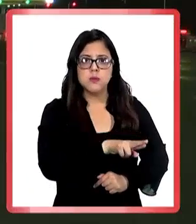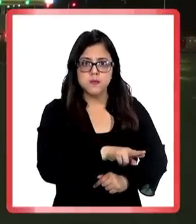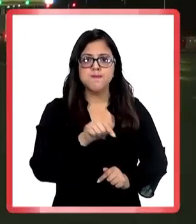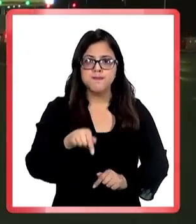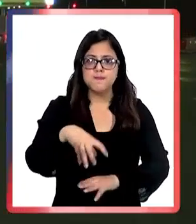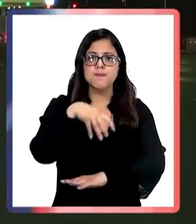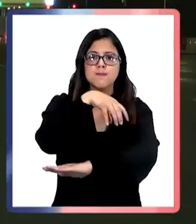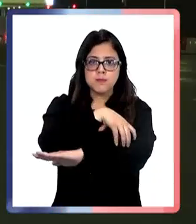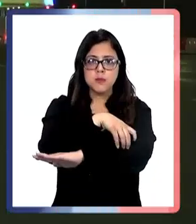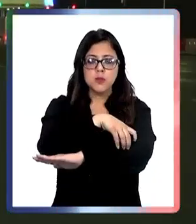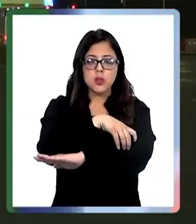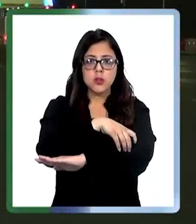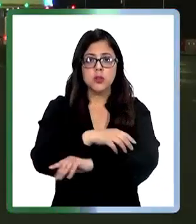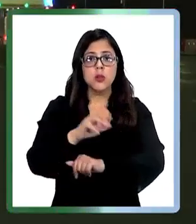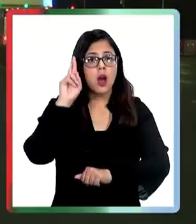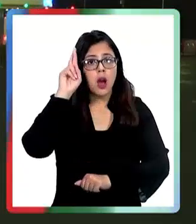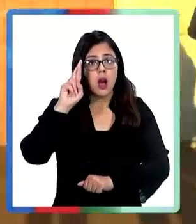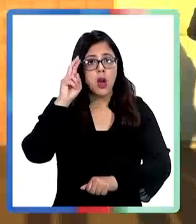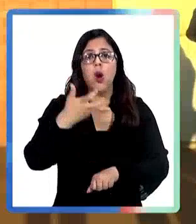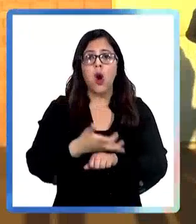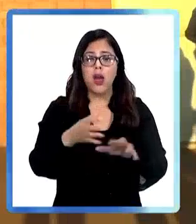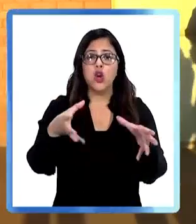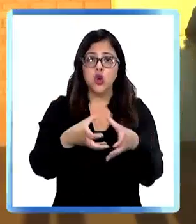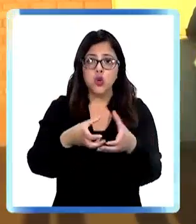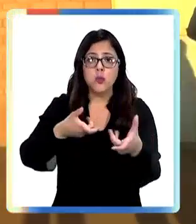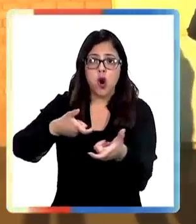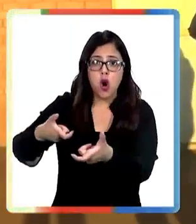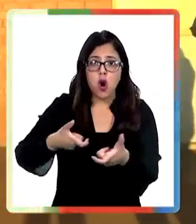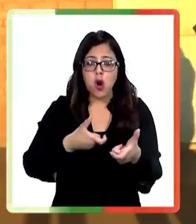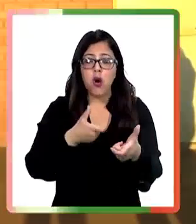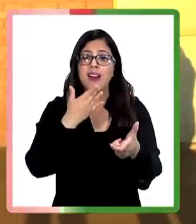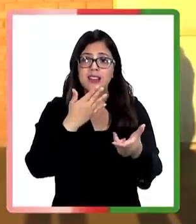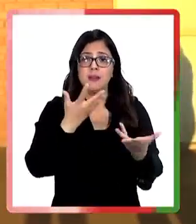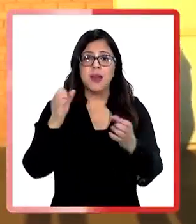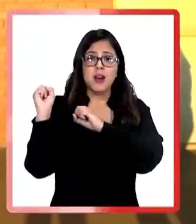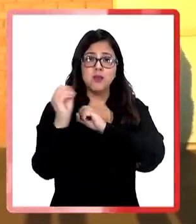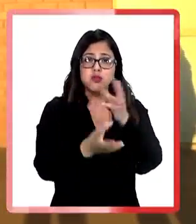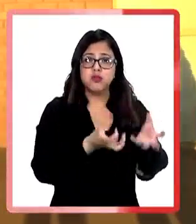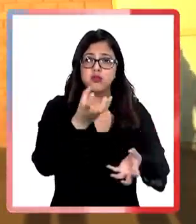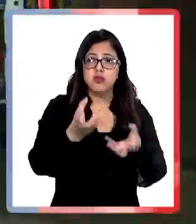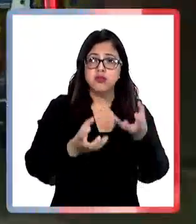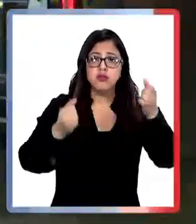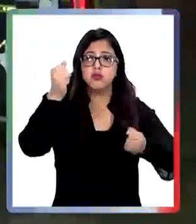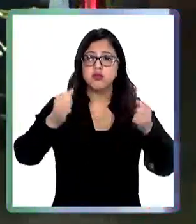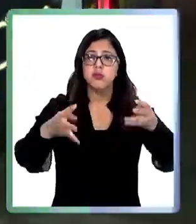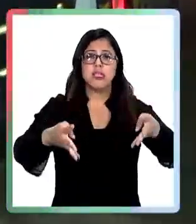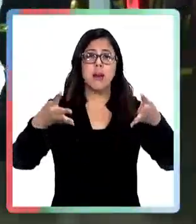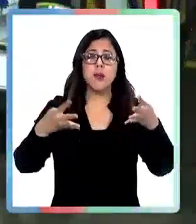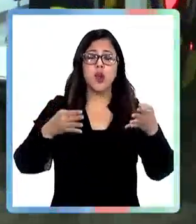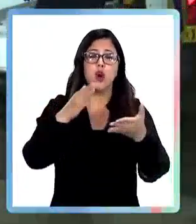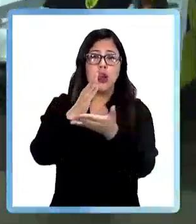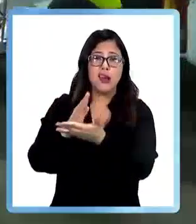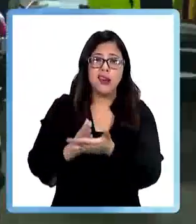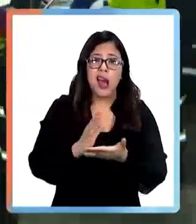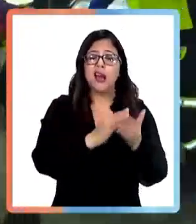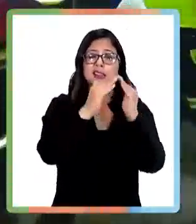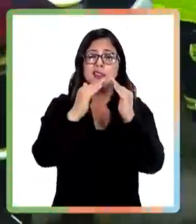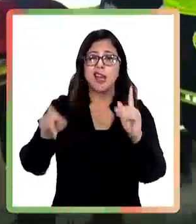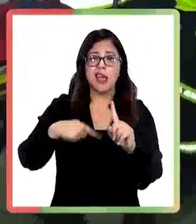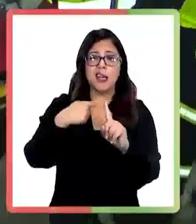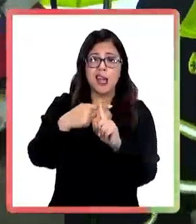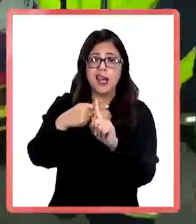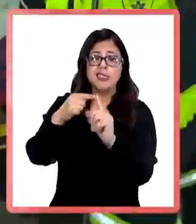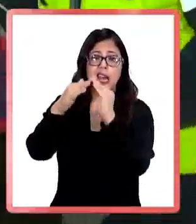frecuencia en la región y recordó que hay grupos armados que además de quemar camiones, casas, escuelas e iglesias, también